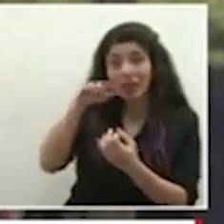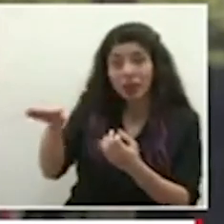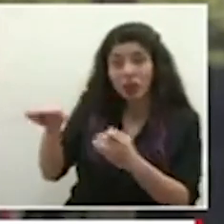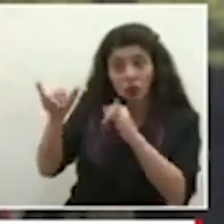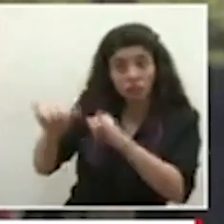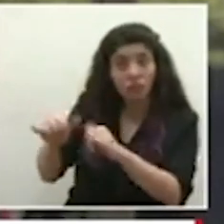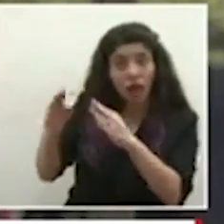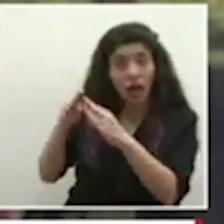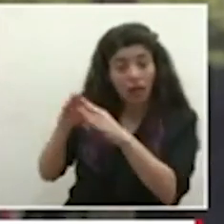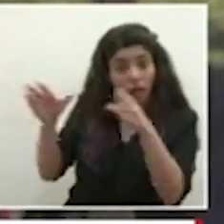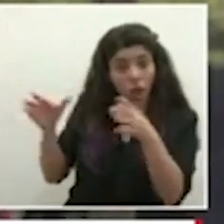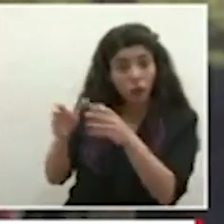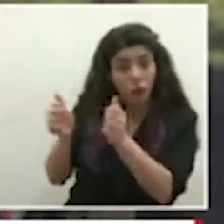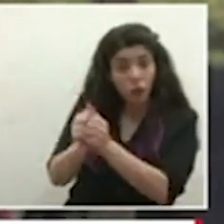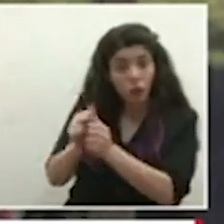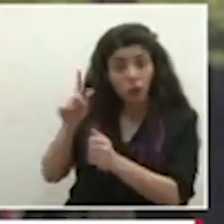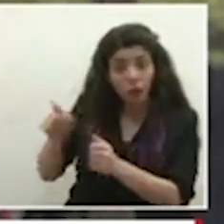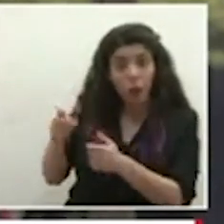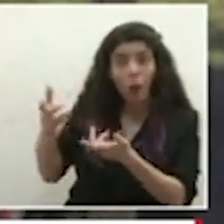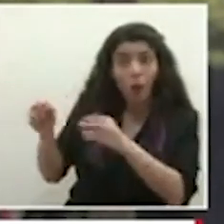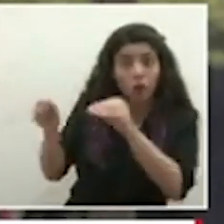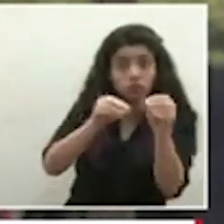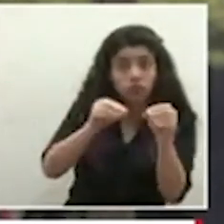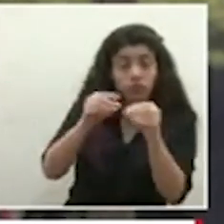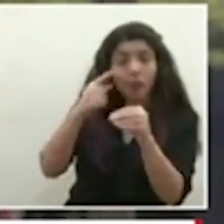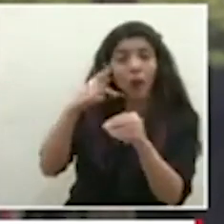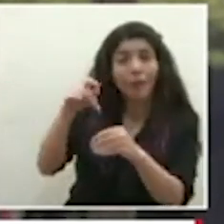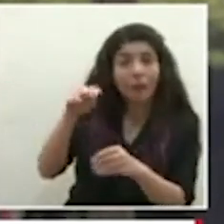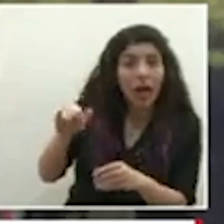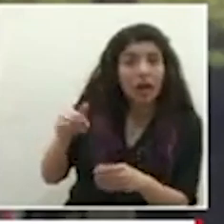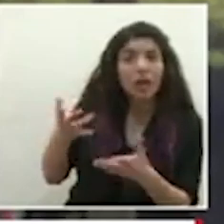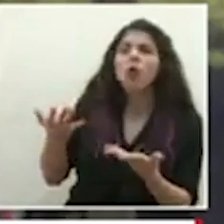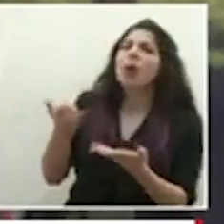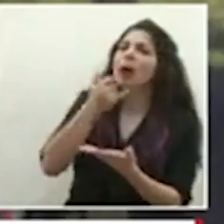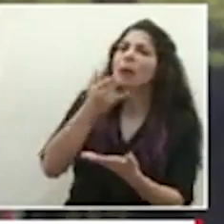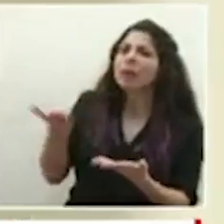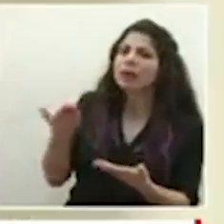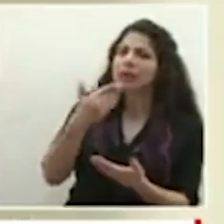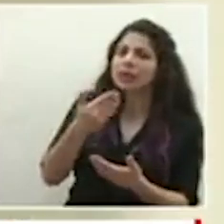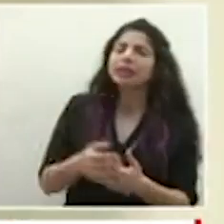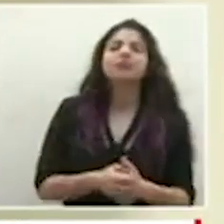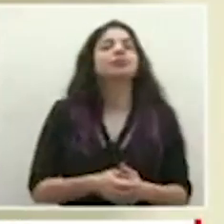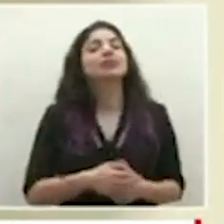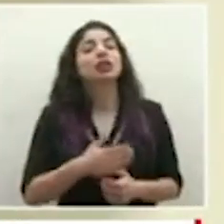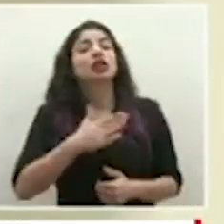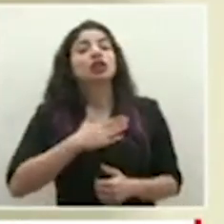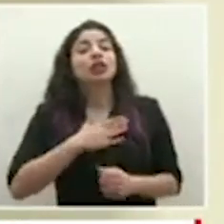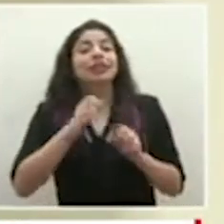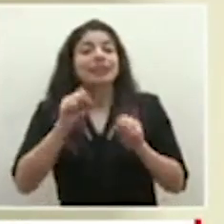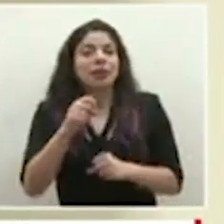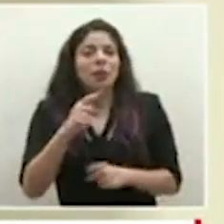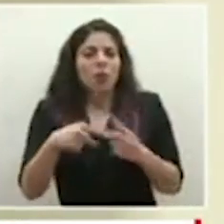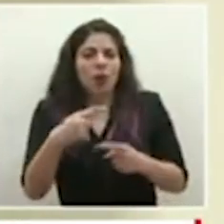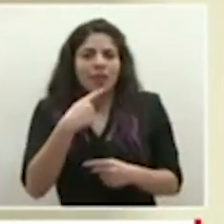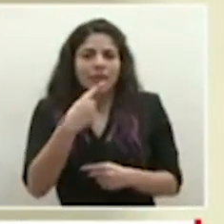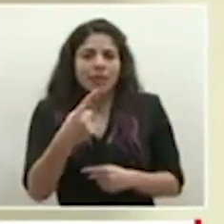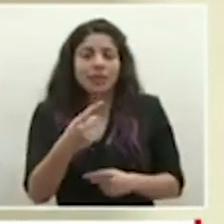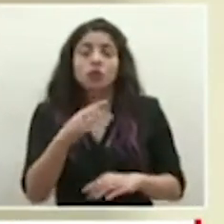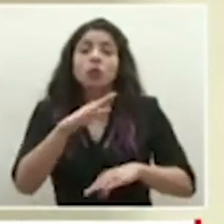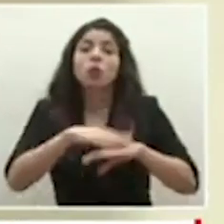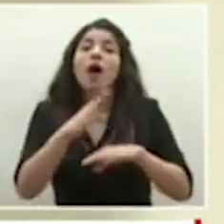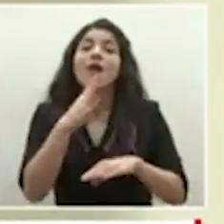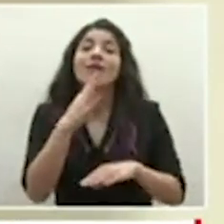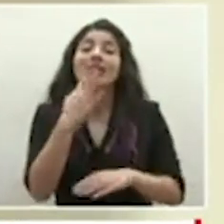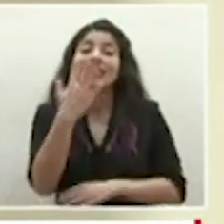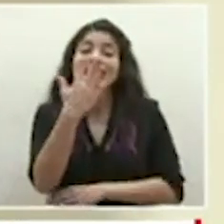los 6 dentro de la misma casa se movilizan por un tema del PANI yo lo que sí le voy a decir cuando dijimos el caso de